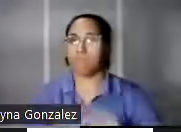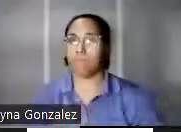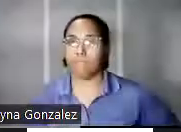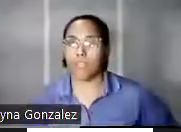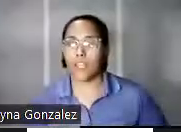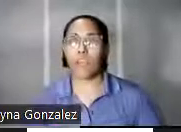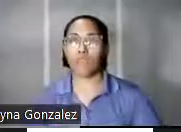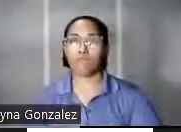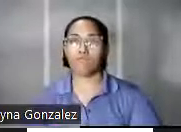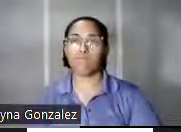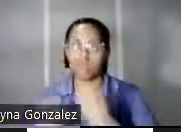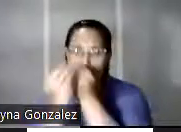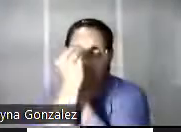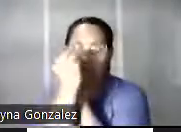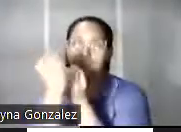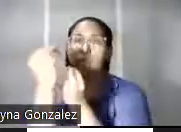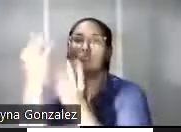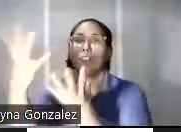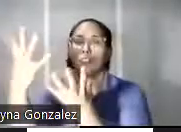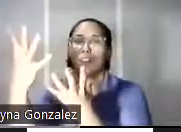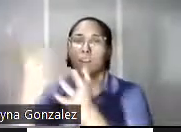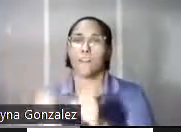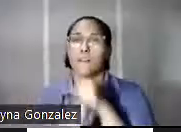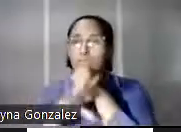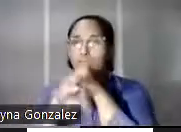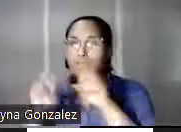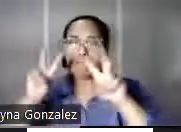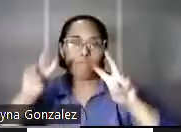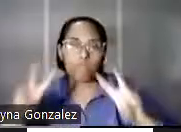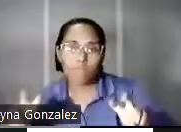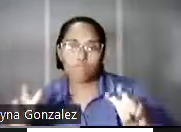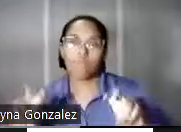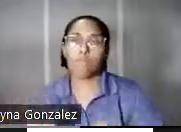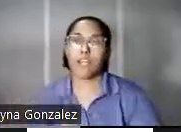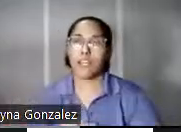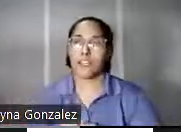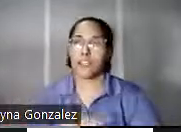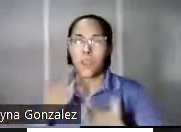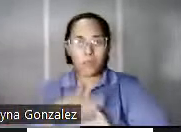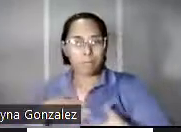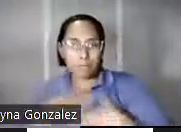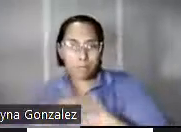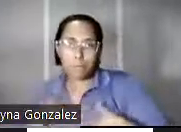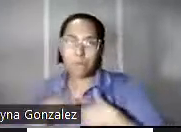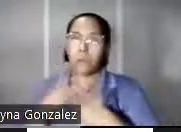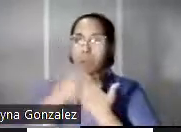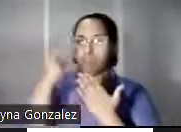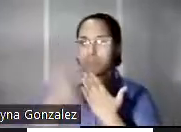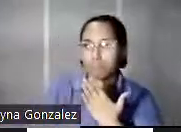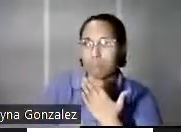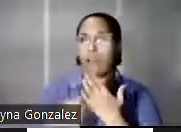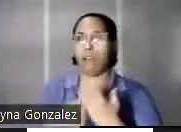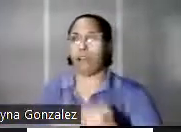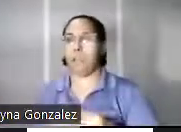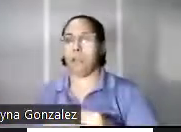vehículo de información, noticias y análisis y entretenimiento, programas de tertulia, música